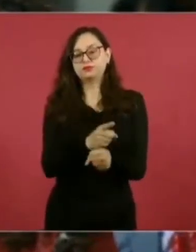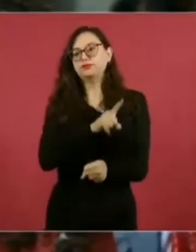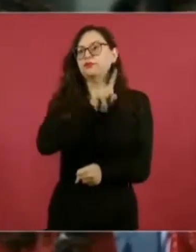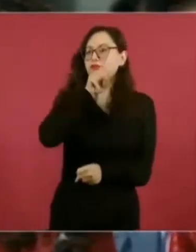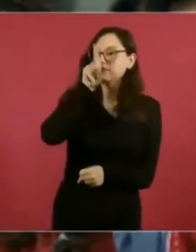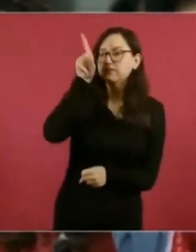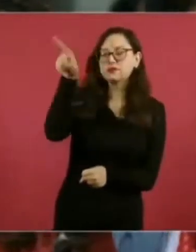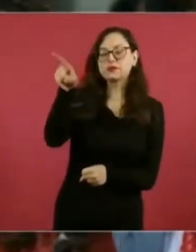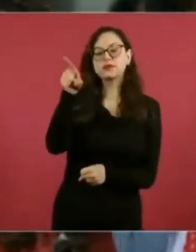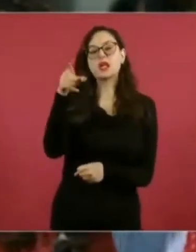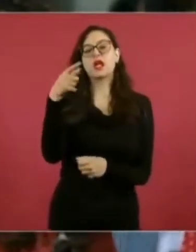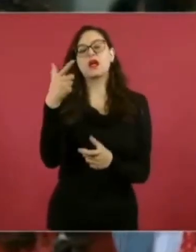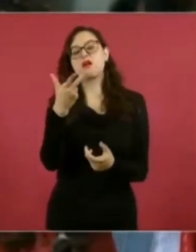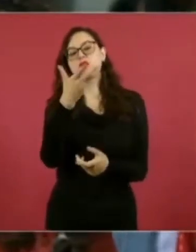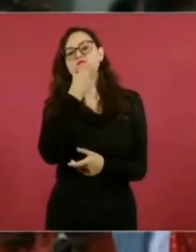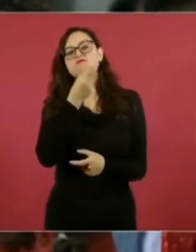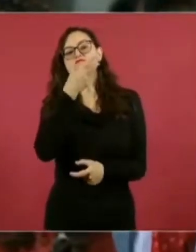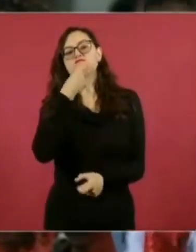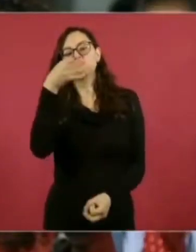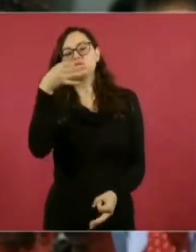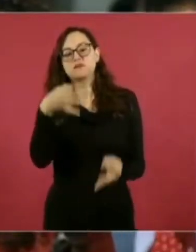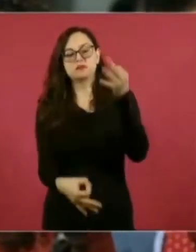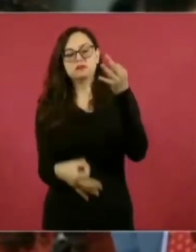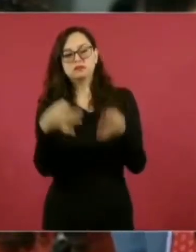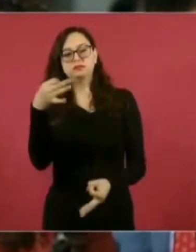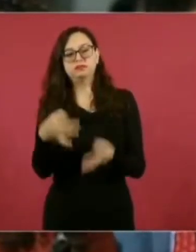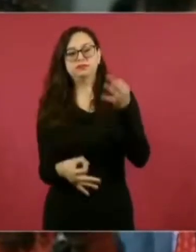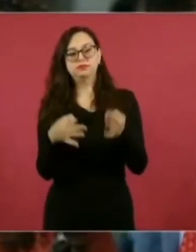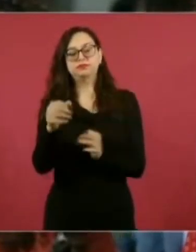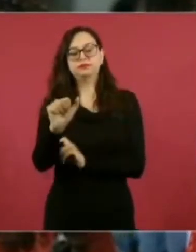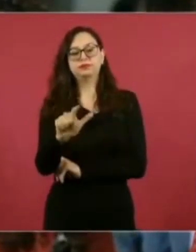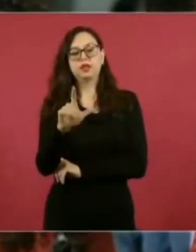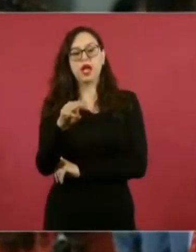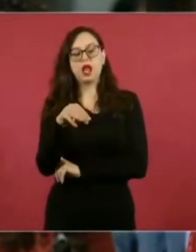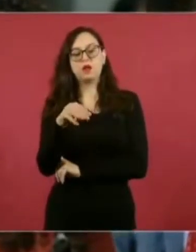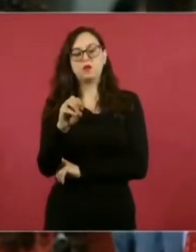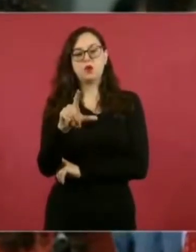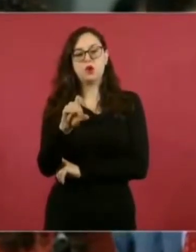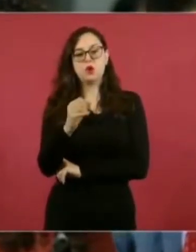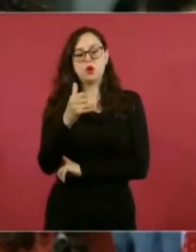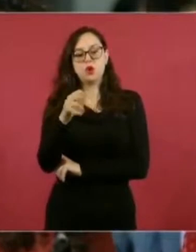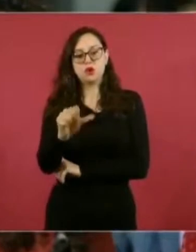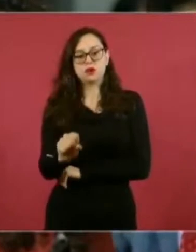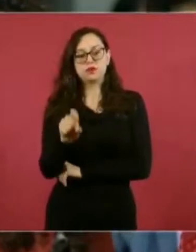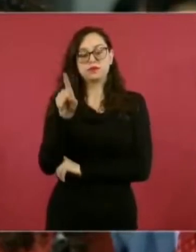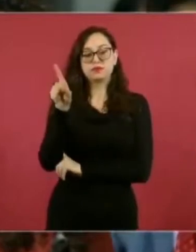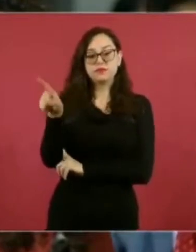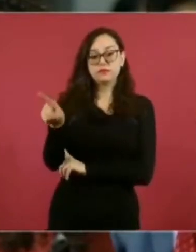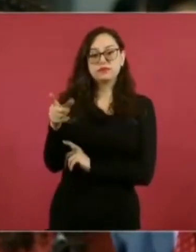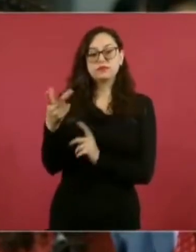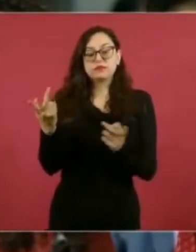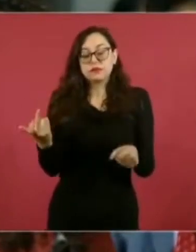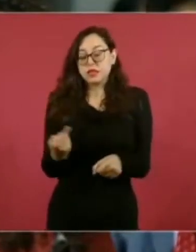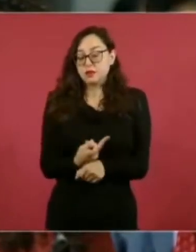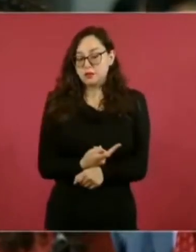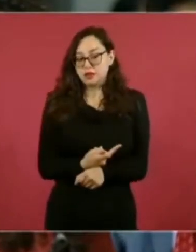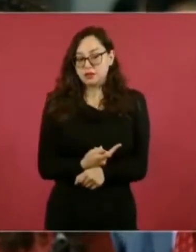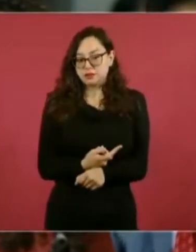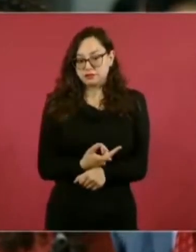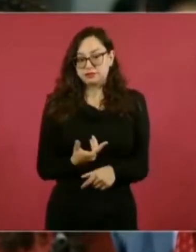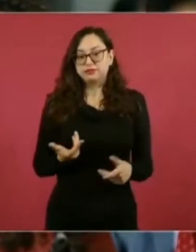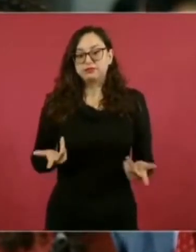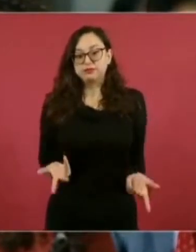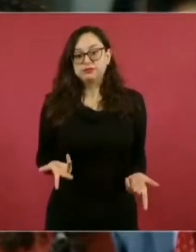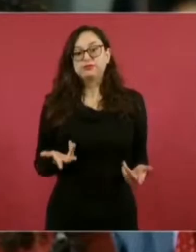de Juárez, ayer, pues mediante la cual sobreselló la causa penal en la que estaba sujeto quien